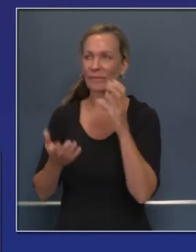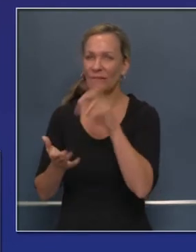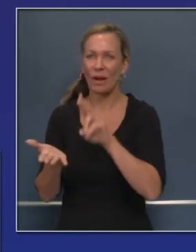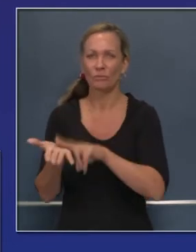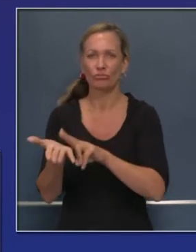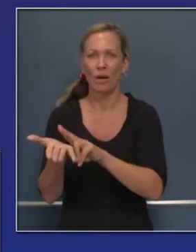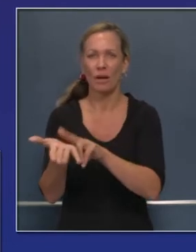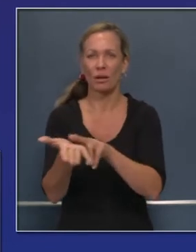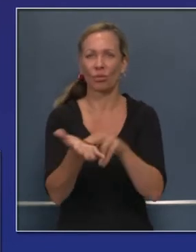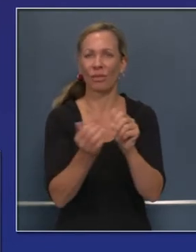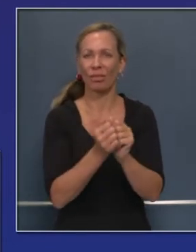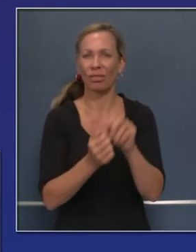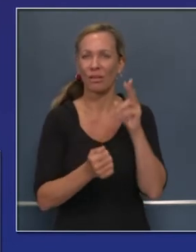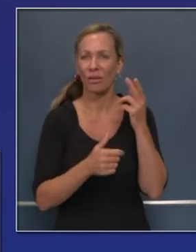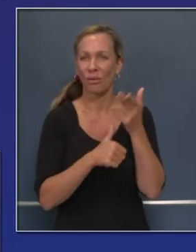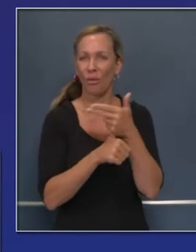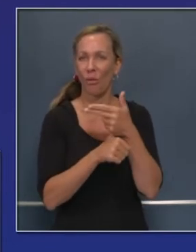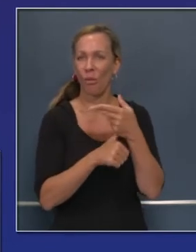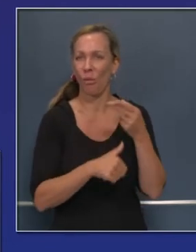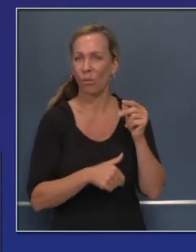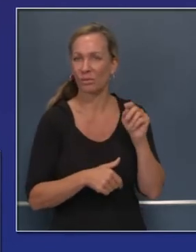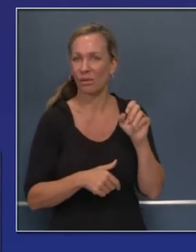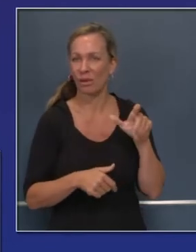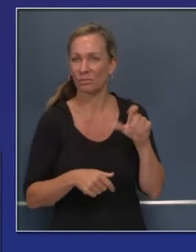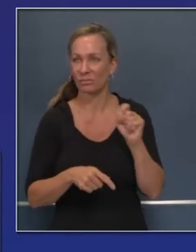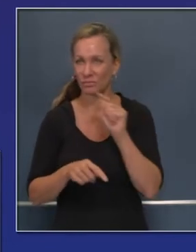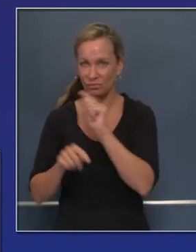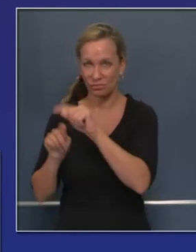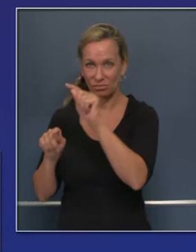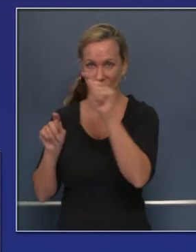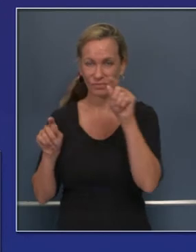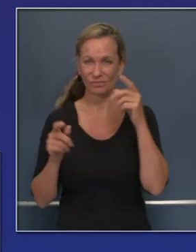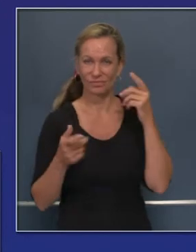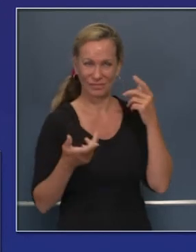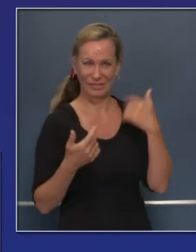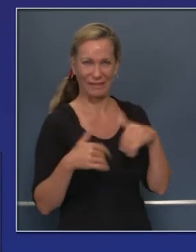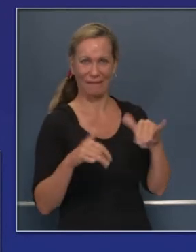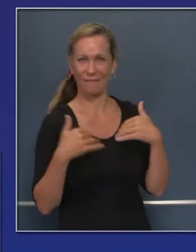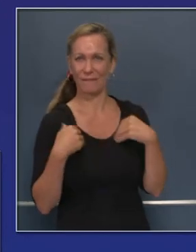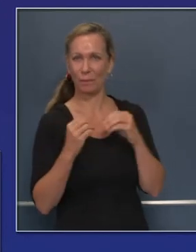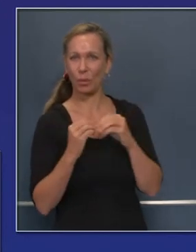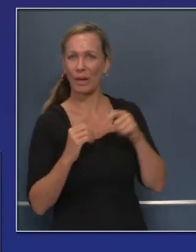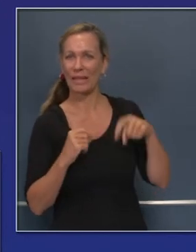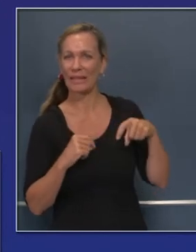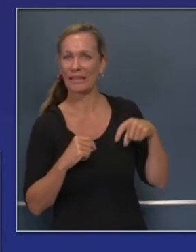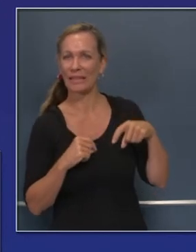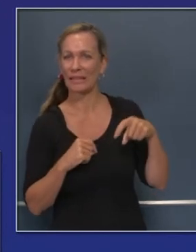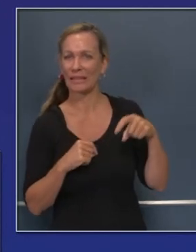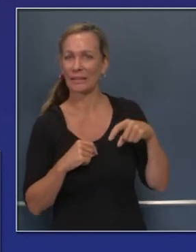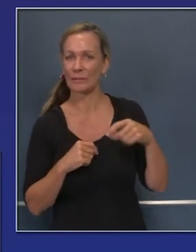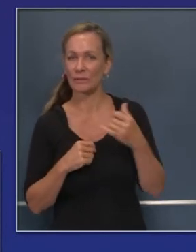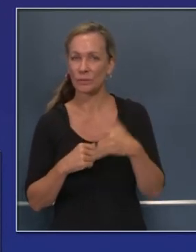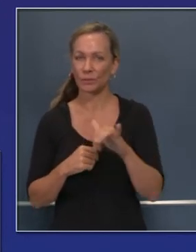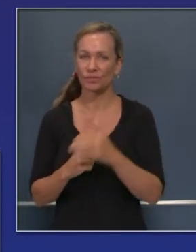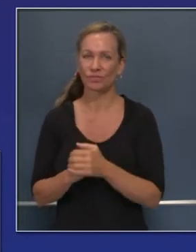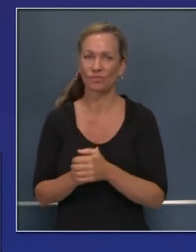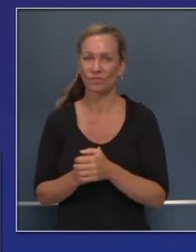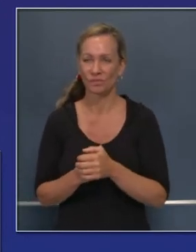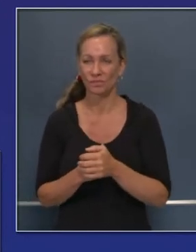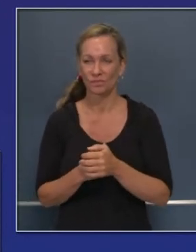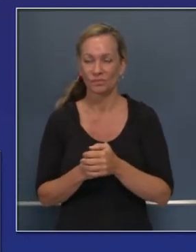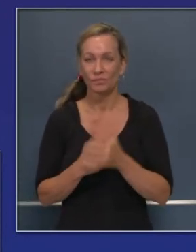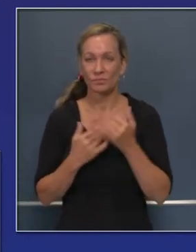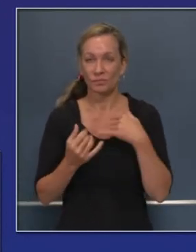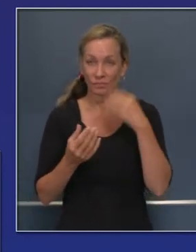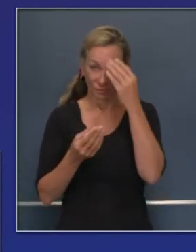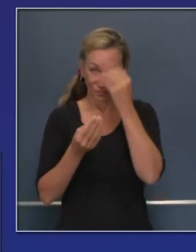y darle acceso a lo que necesitan de la manera más rápida posible. Y hablando del momento y del tiempo y de la urgencia, definitivamente es un